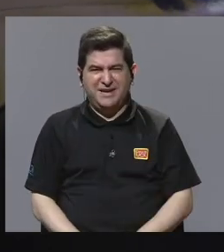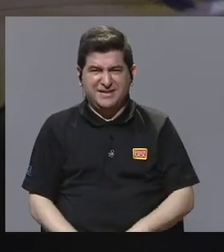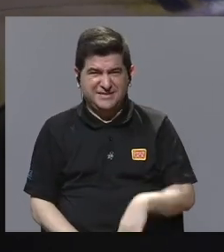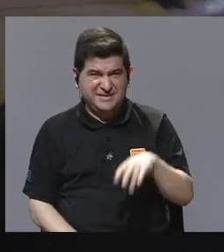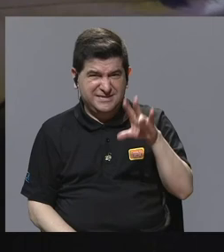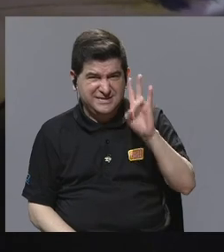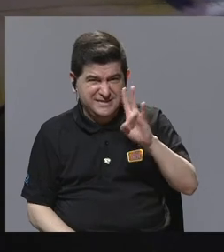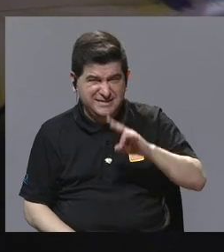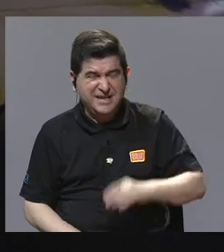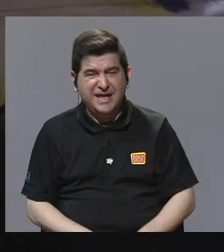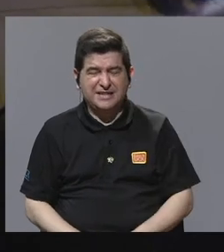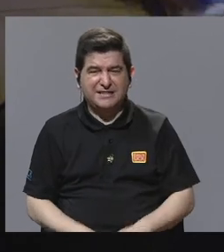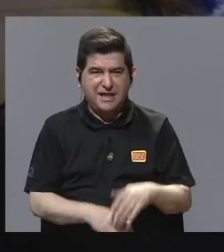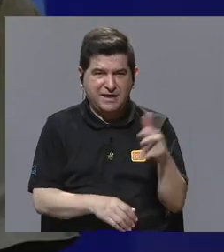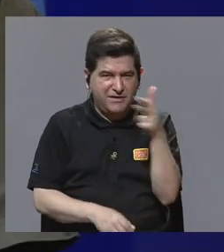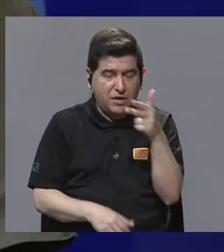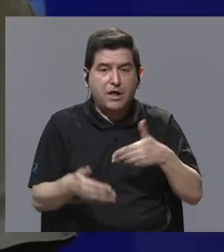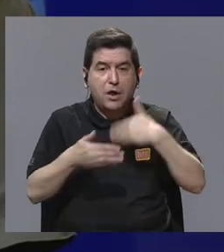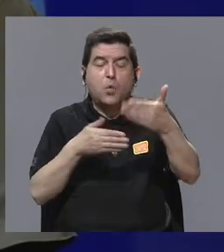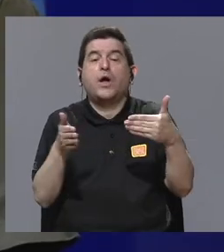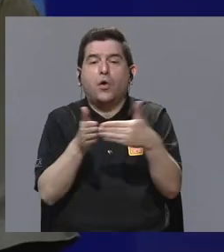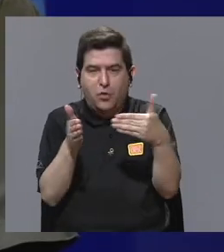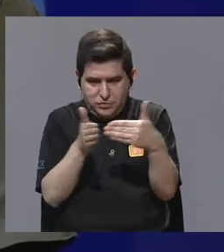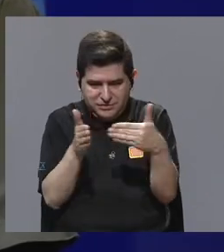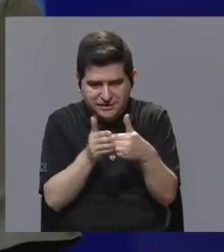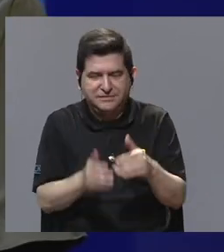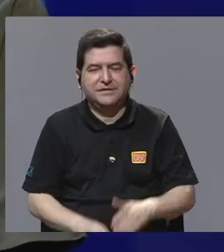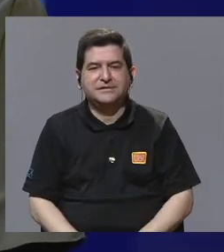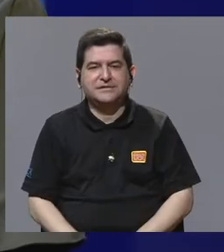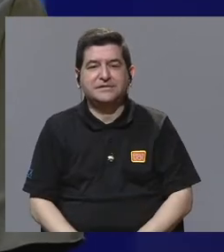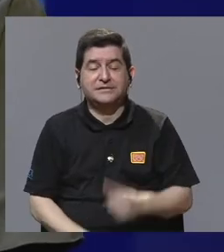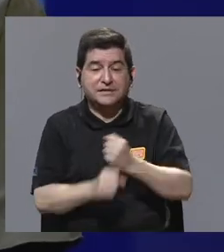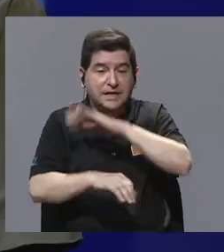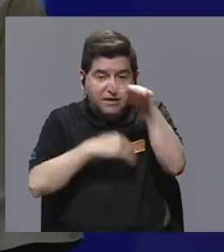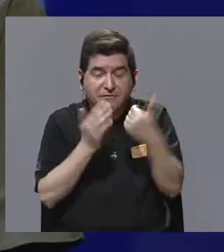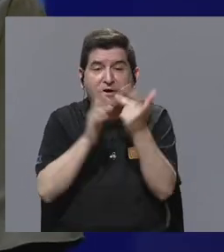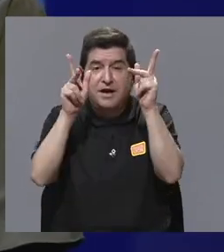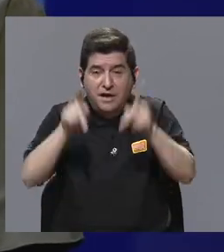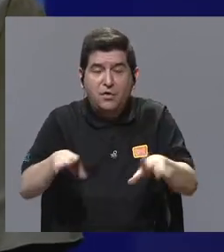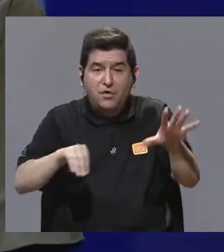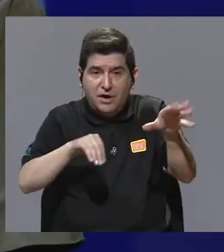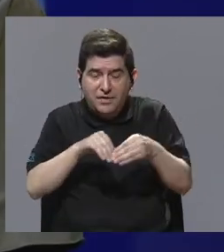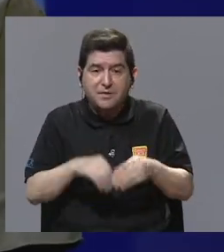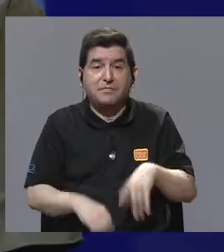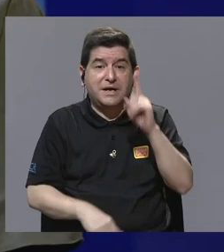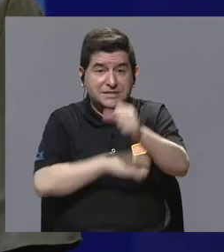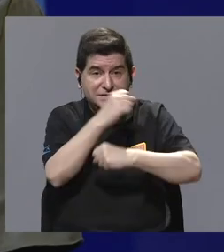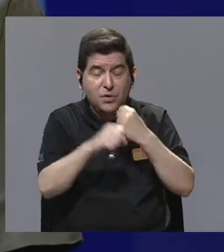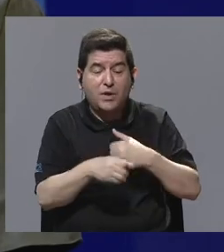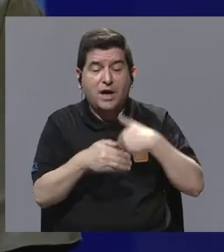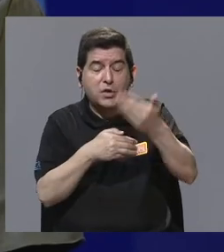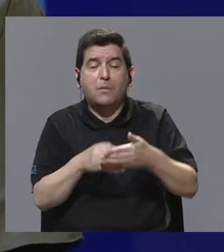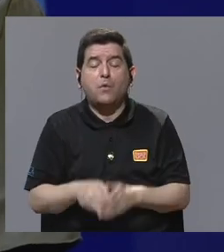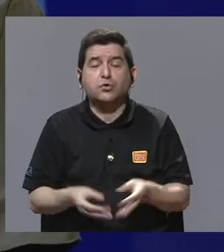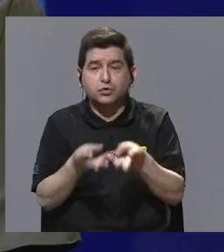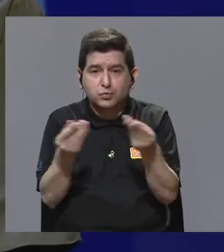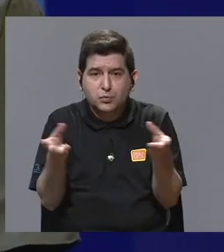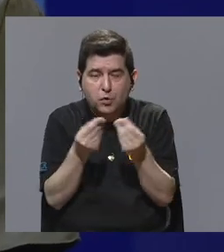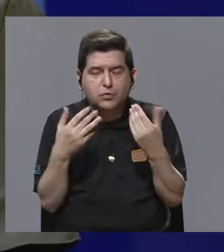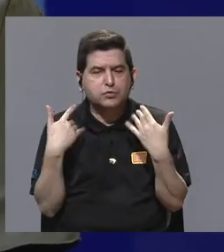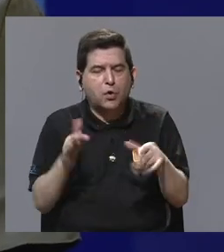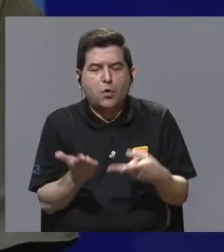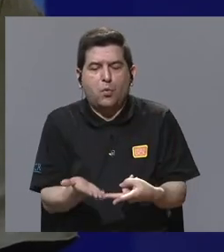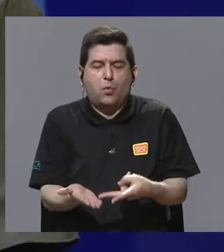son siete semanas de rodaje, y después tuvimos que volver a rodar un poco más, y el trabajo de todas estas personas, además del año y tanto de postproducción,